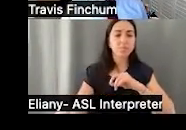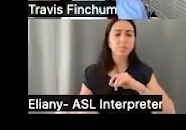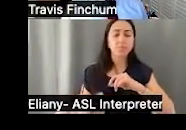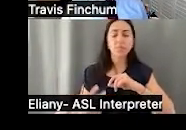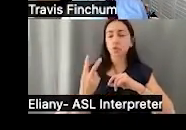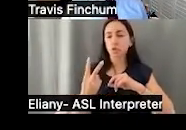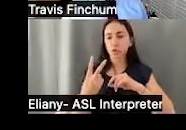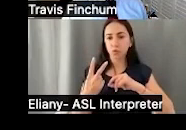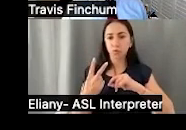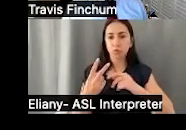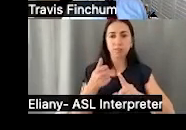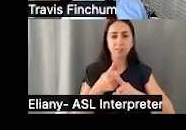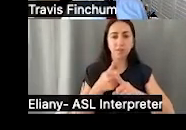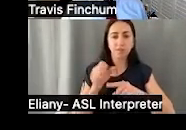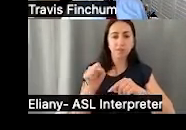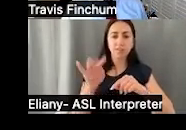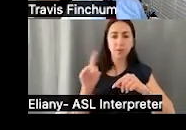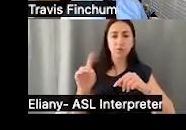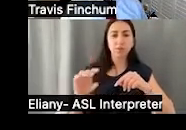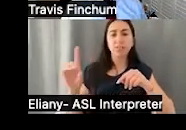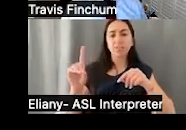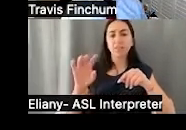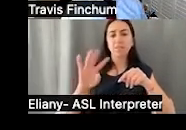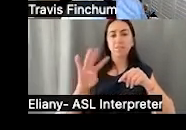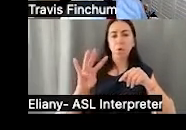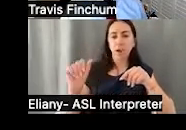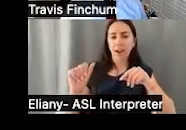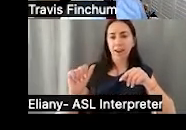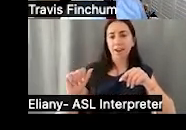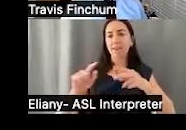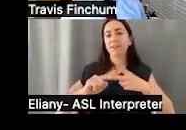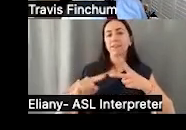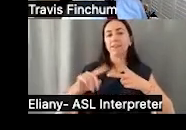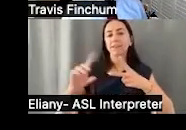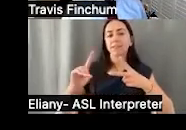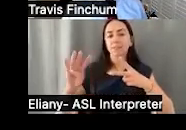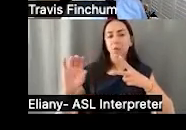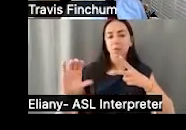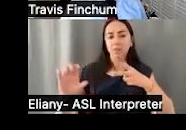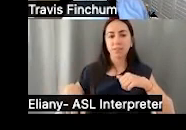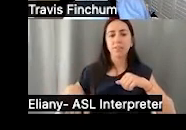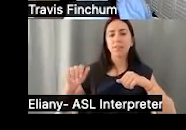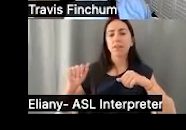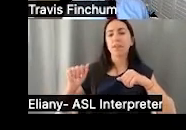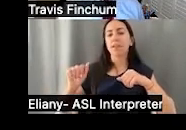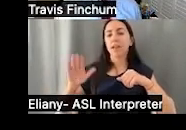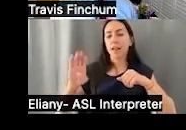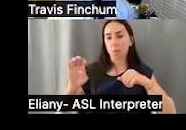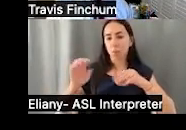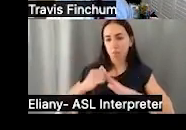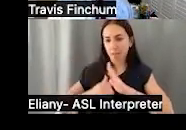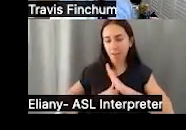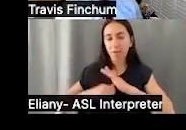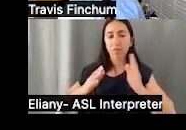hablado acerca de los dos fideicomisos establecidos por uno mismo, D4A, D4C,